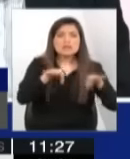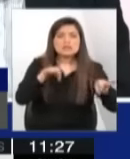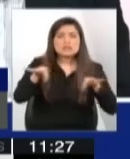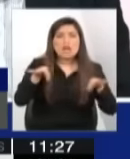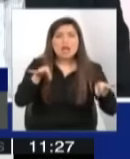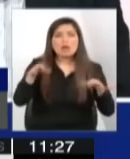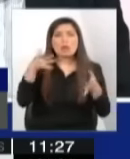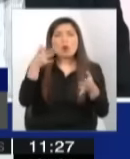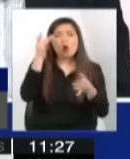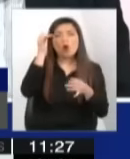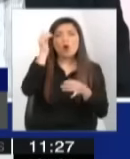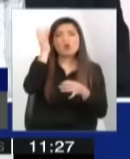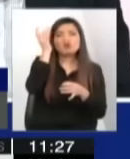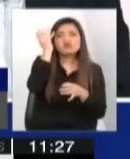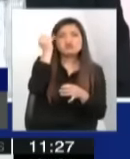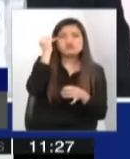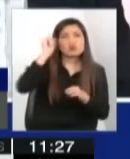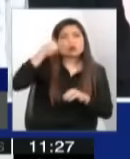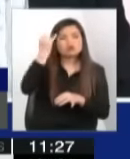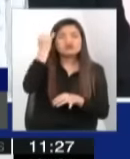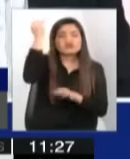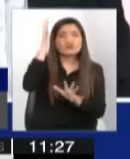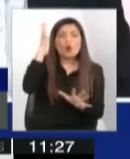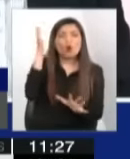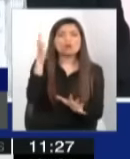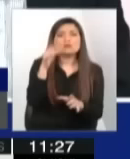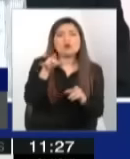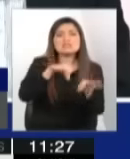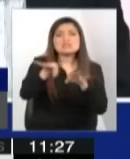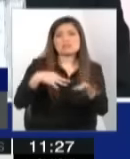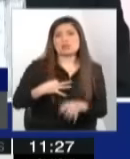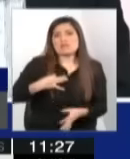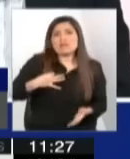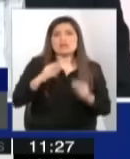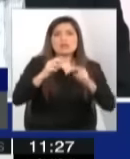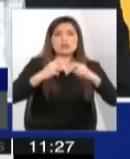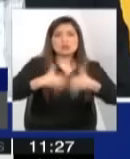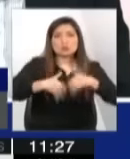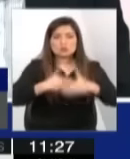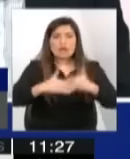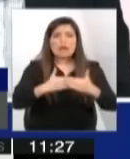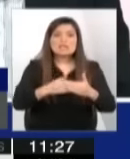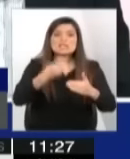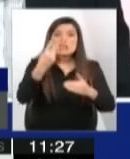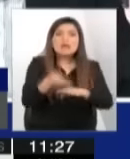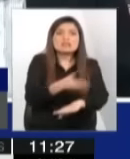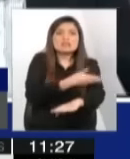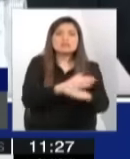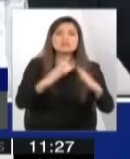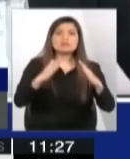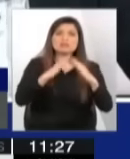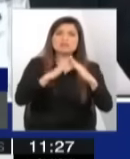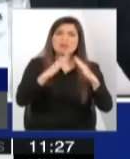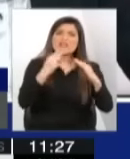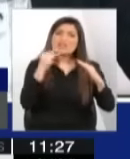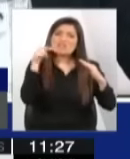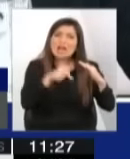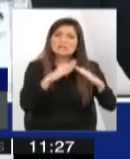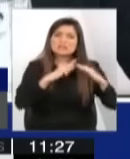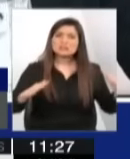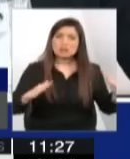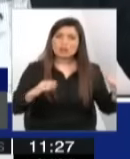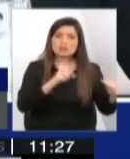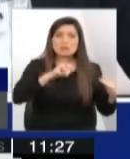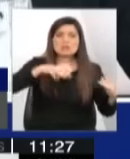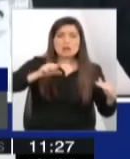niño que huye del Sename, porque cuando tú me contaste que eras ingeniero civil industrial, me dijiste algo parecido como